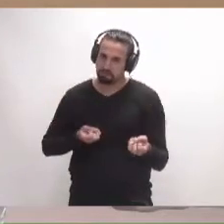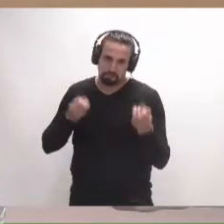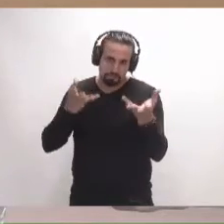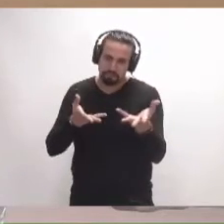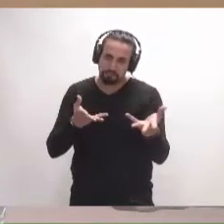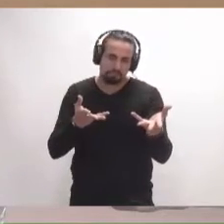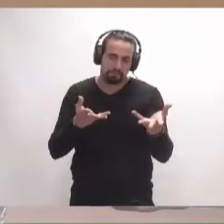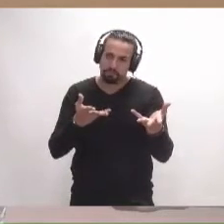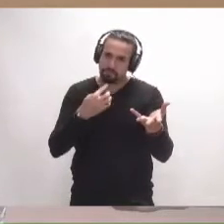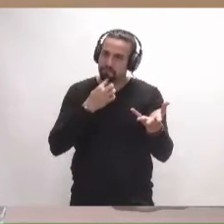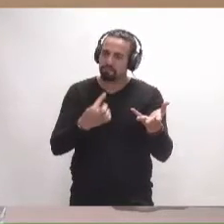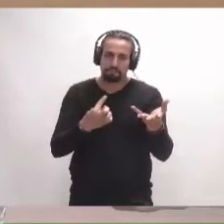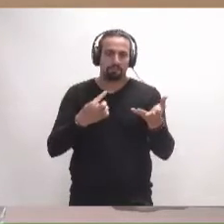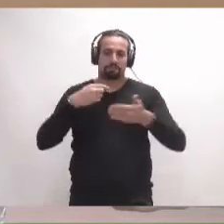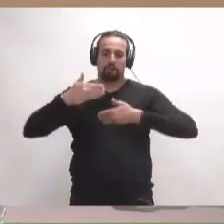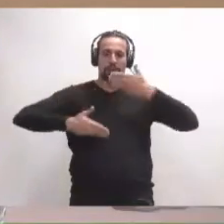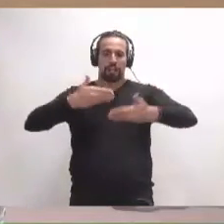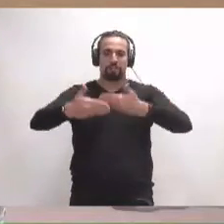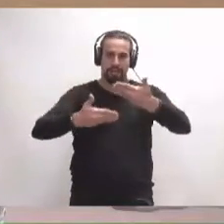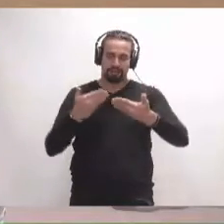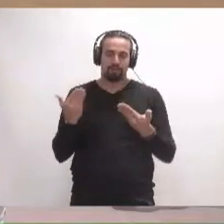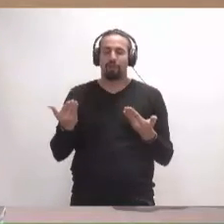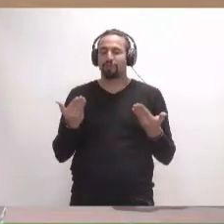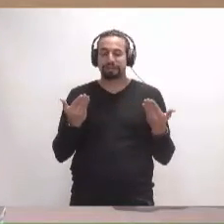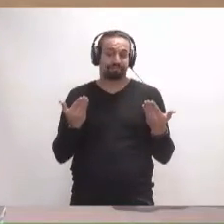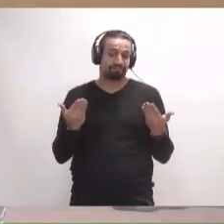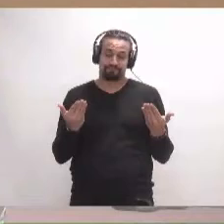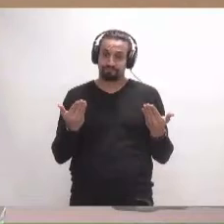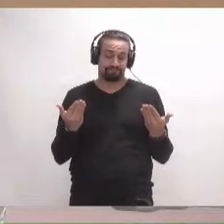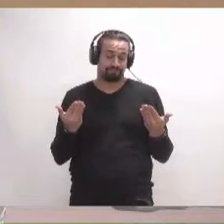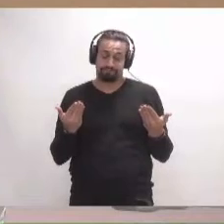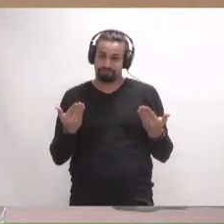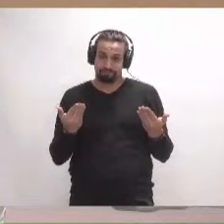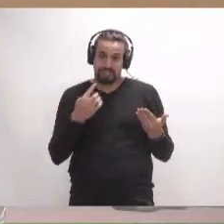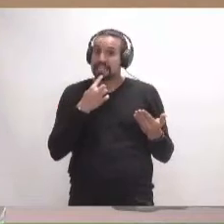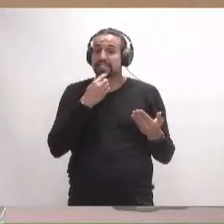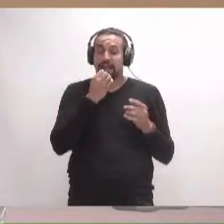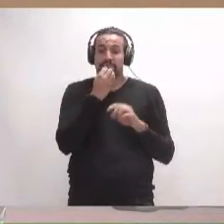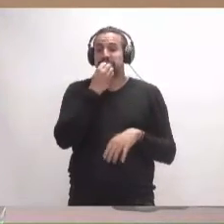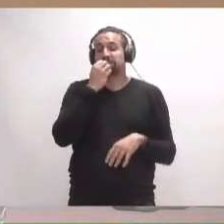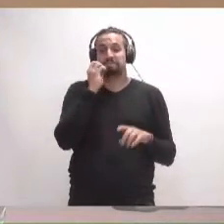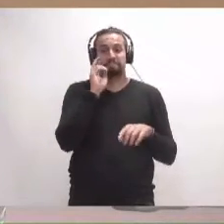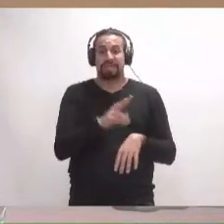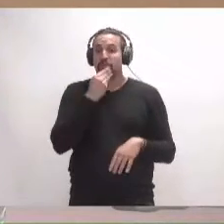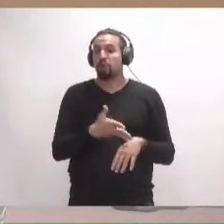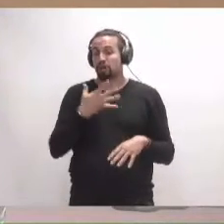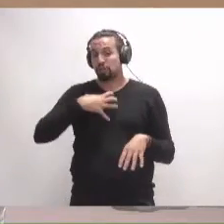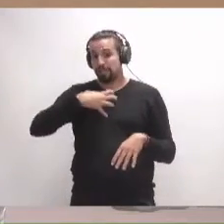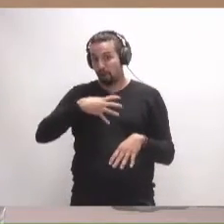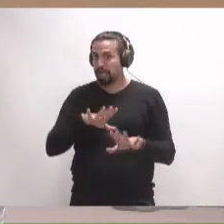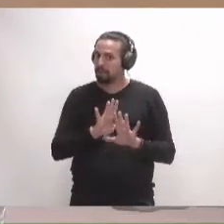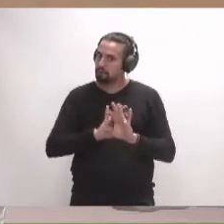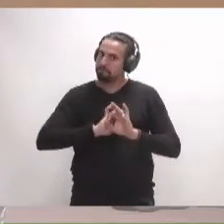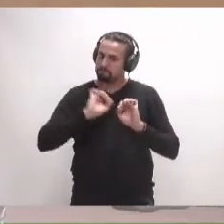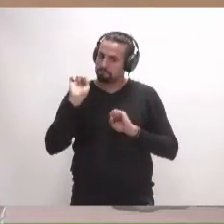el procedimiento por el cual no se pueden dar el visto bueno está ahí. Pero no es menos